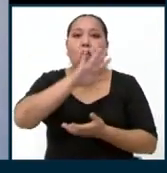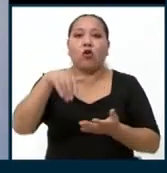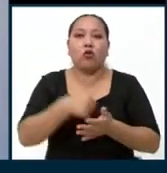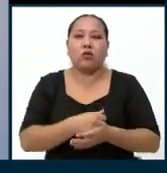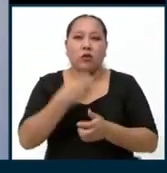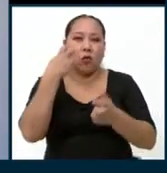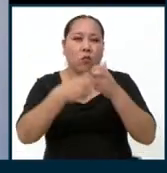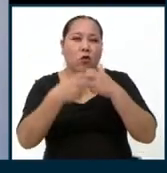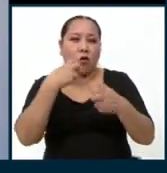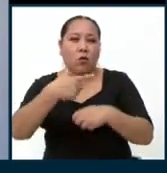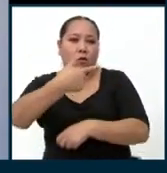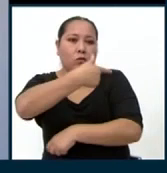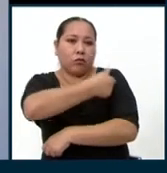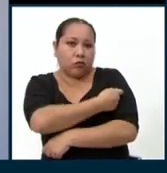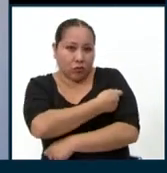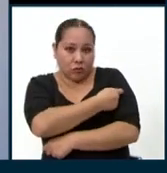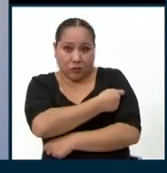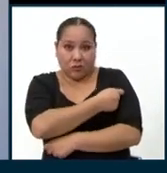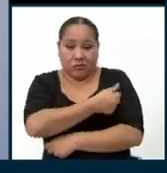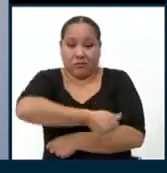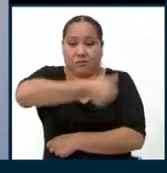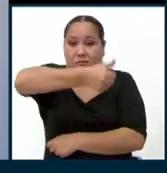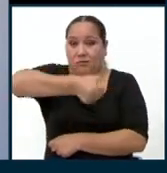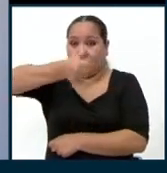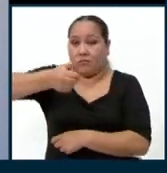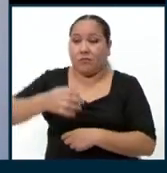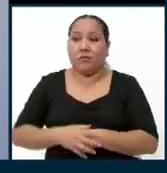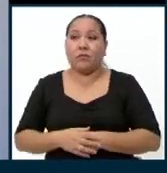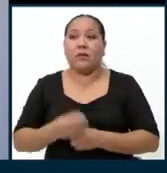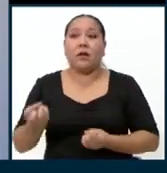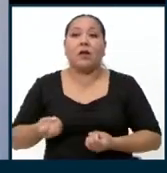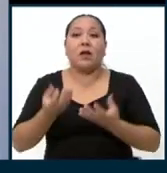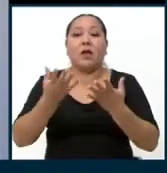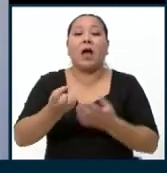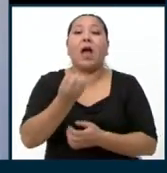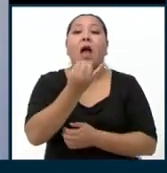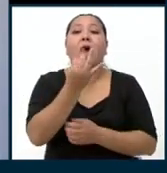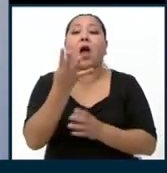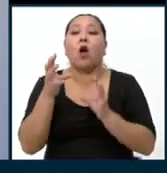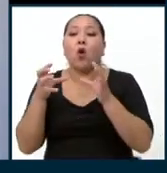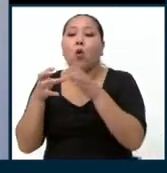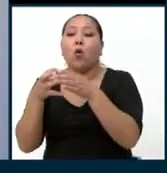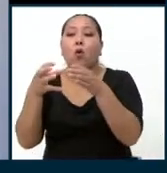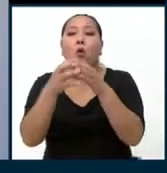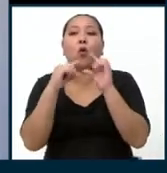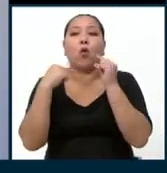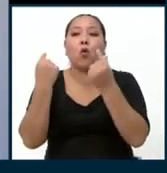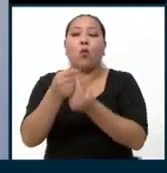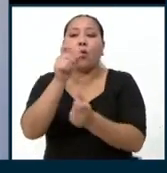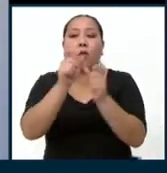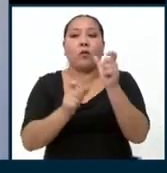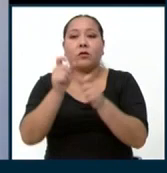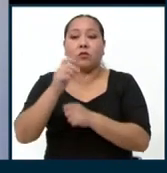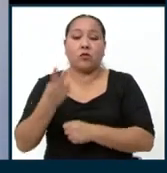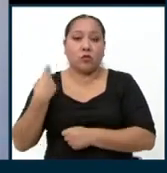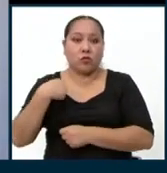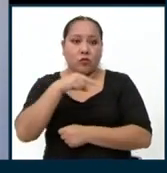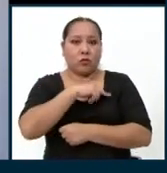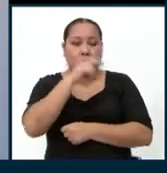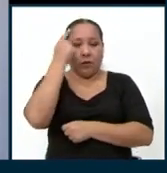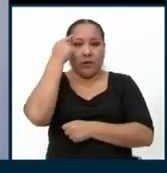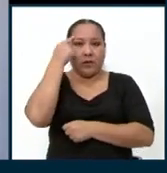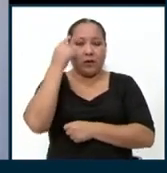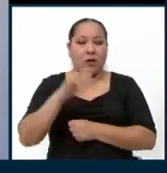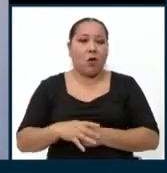escándalo de las vacunas VIP, que se le ha hecho llegar a cierto tipo de personas, cuando nosotros pensamos de que